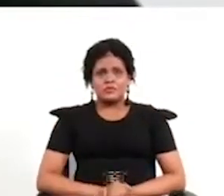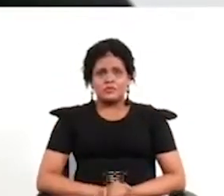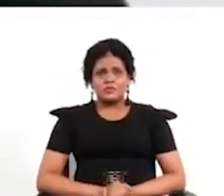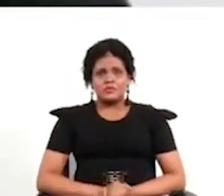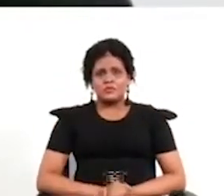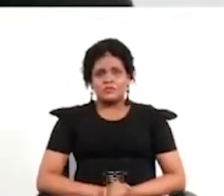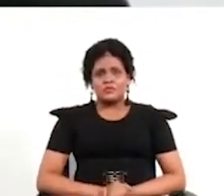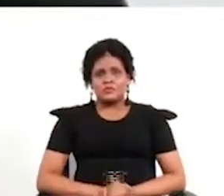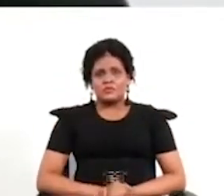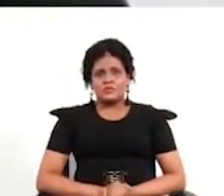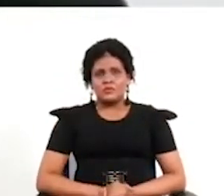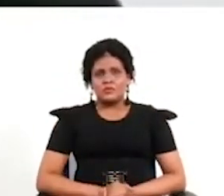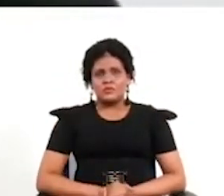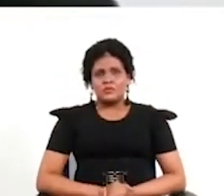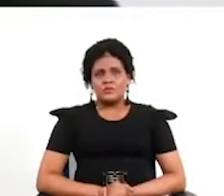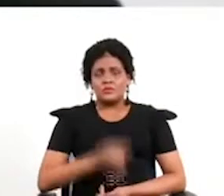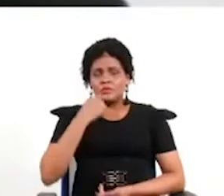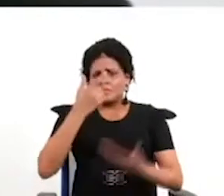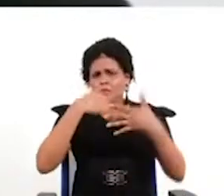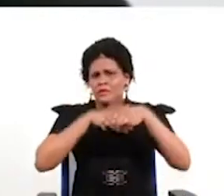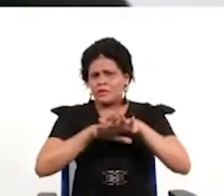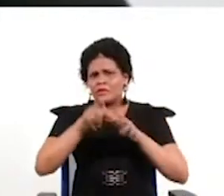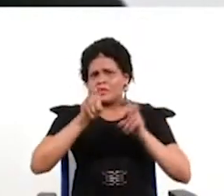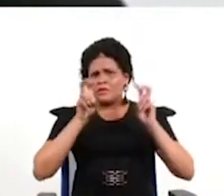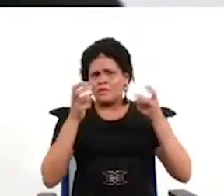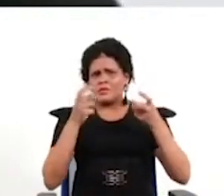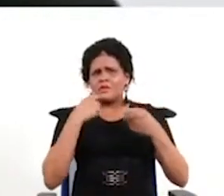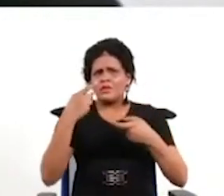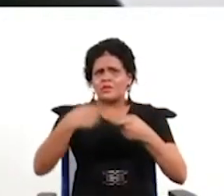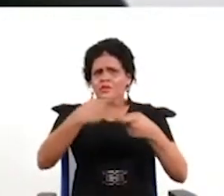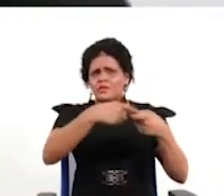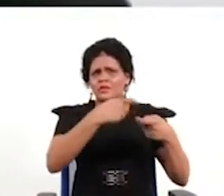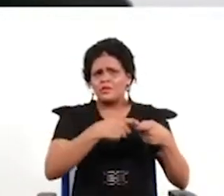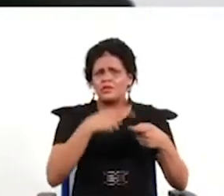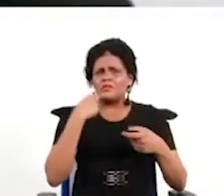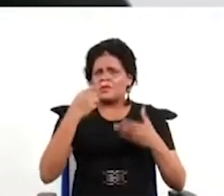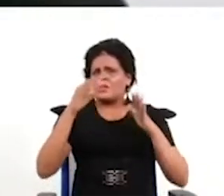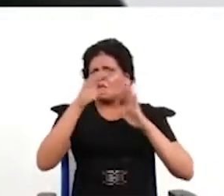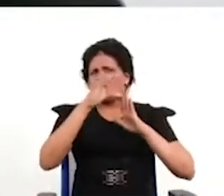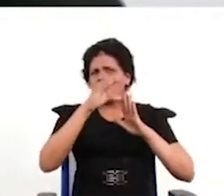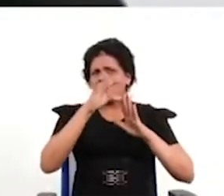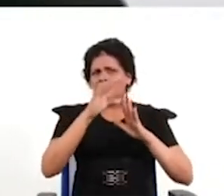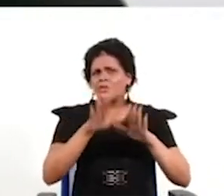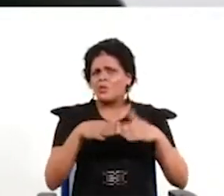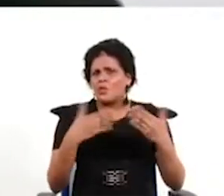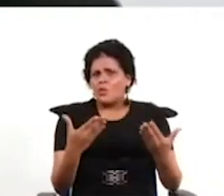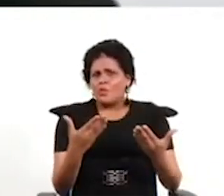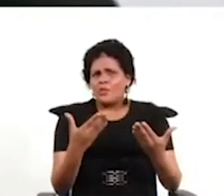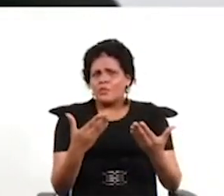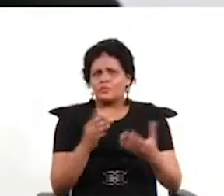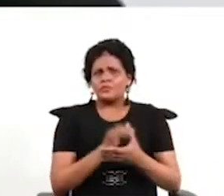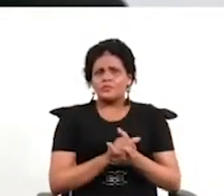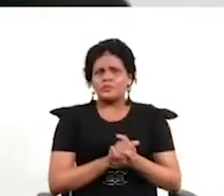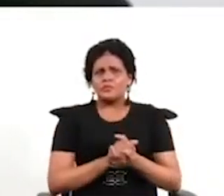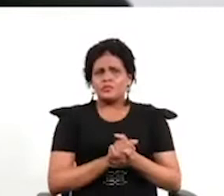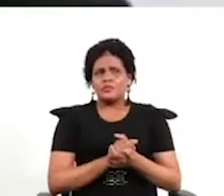cuando plantea doctora el tema de la generación de contenidos el aspecto de